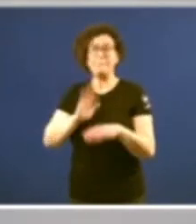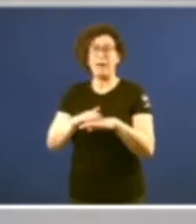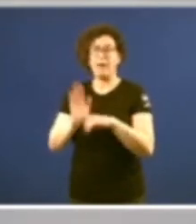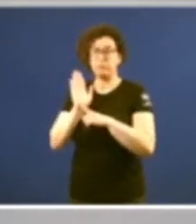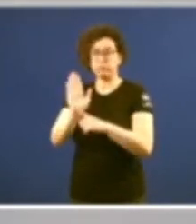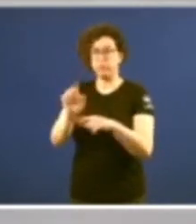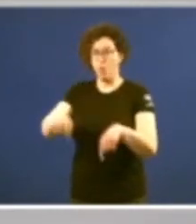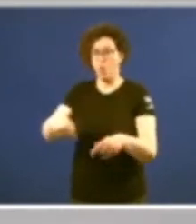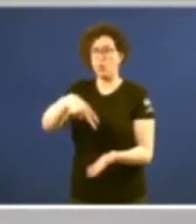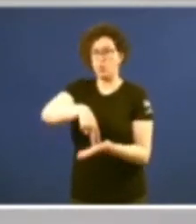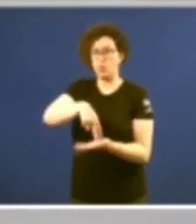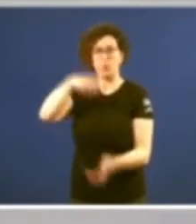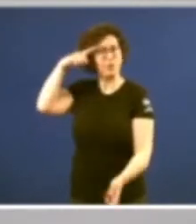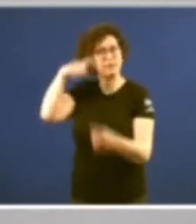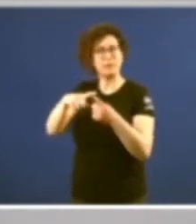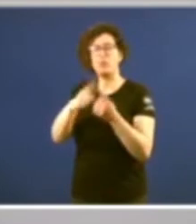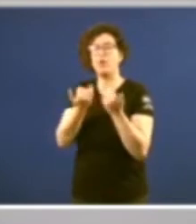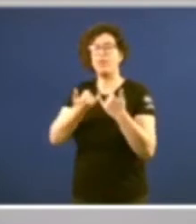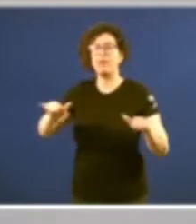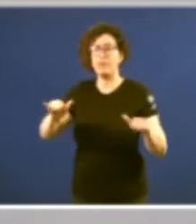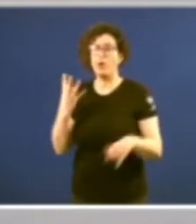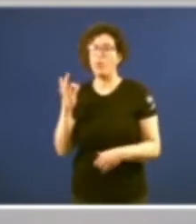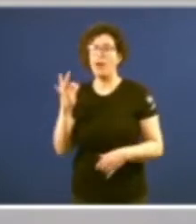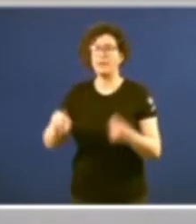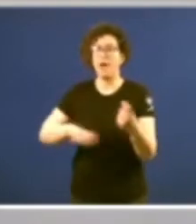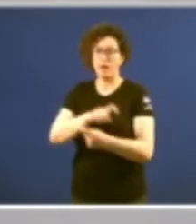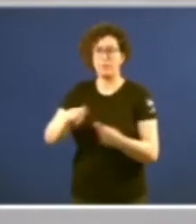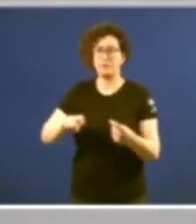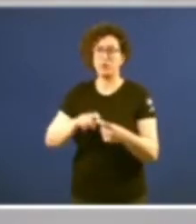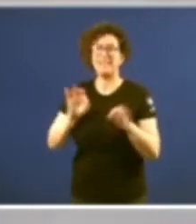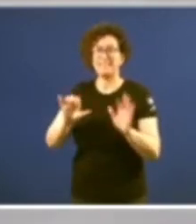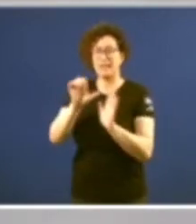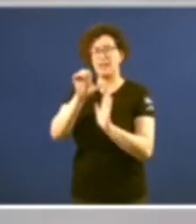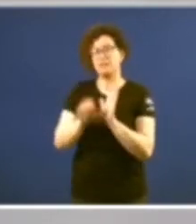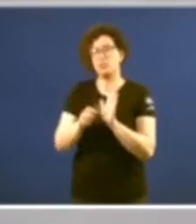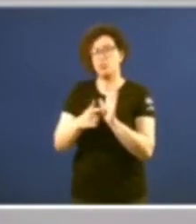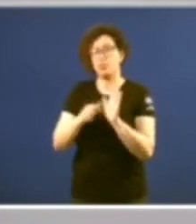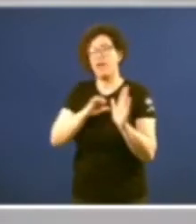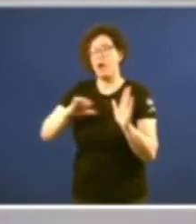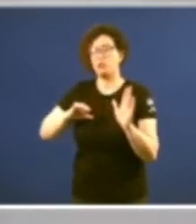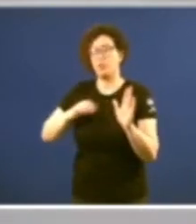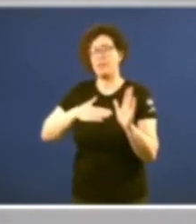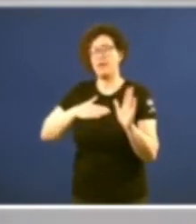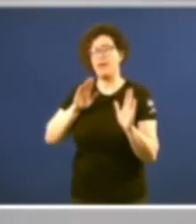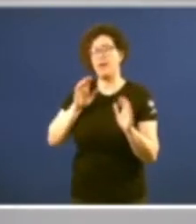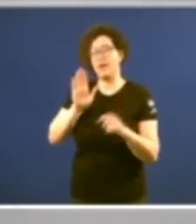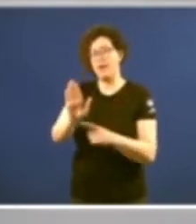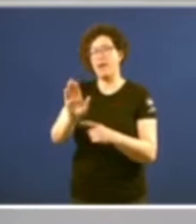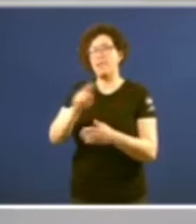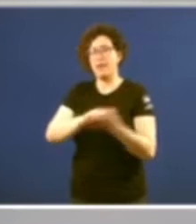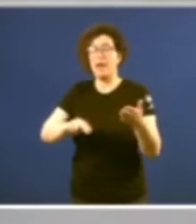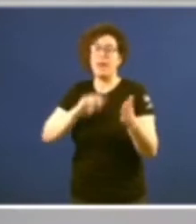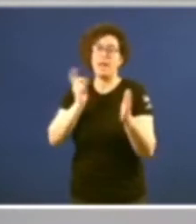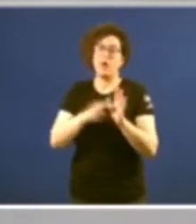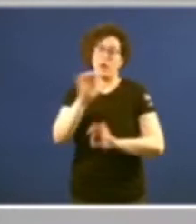hoxe para celebrar o 40 aniversario do Estatuto de Autonomía de Galicia, a Lei Orgánica 1 barra